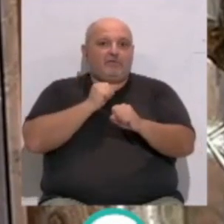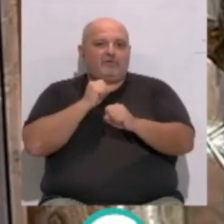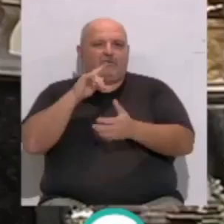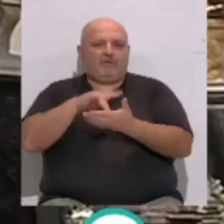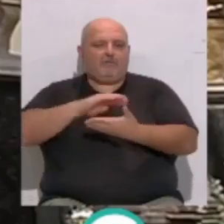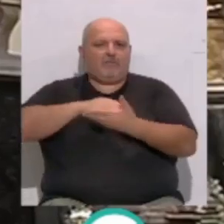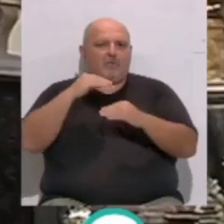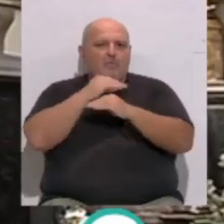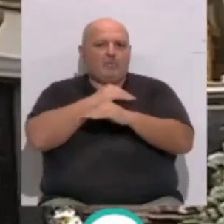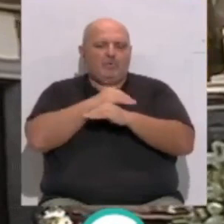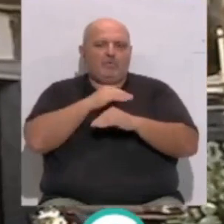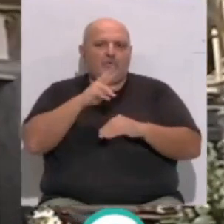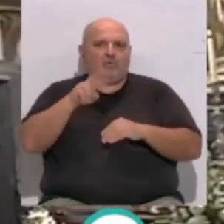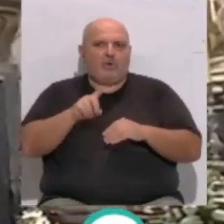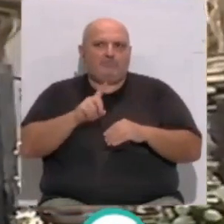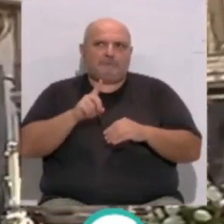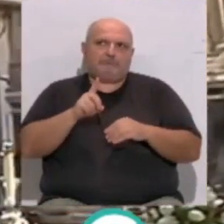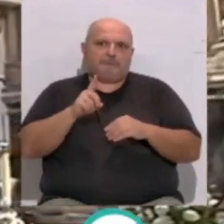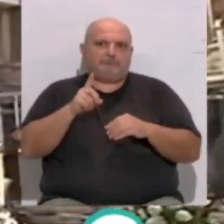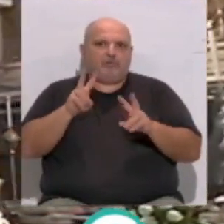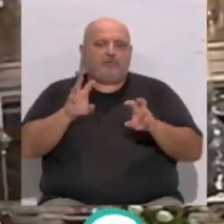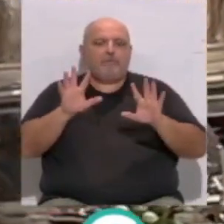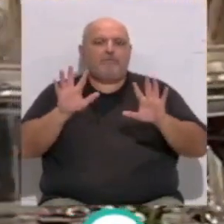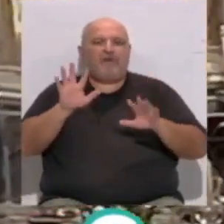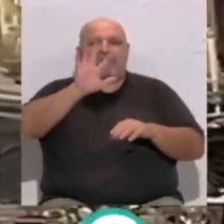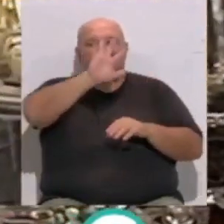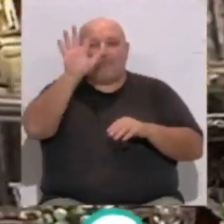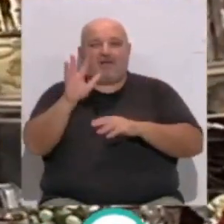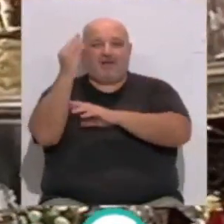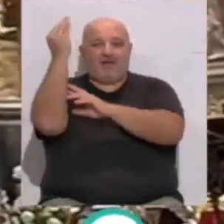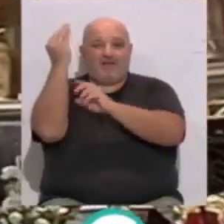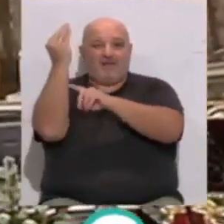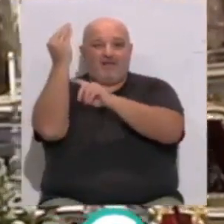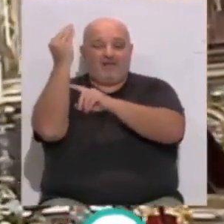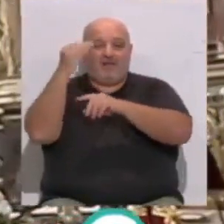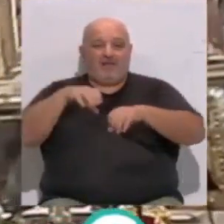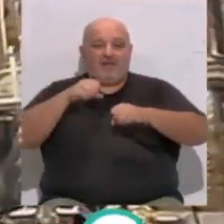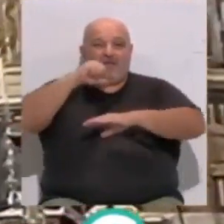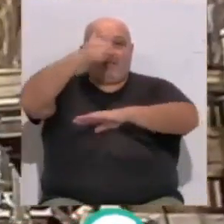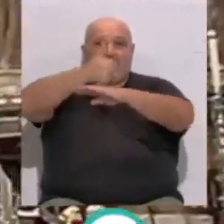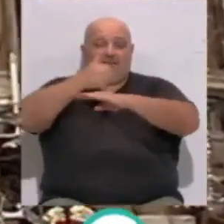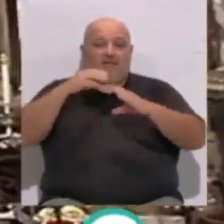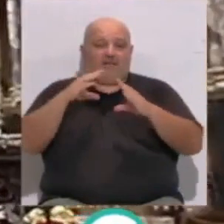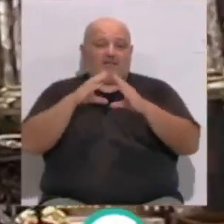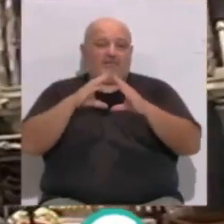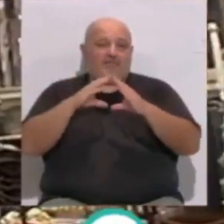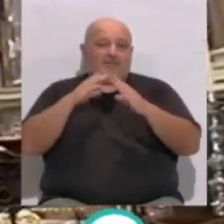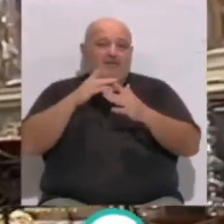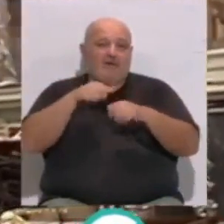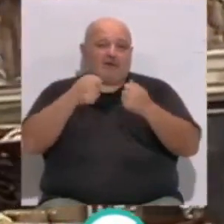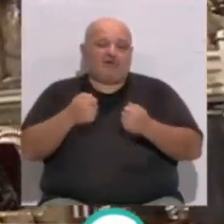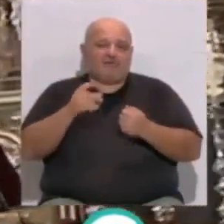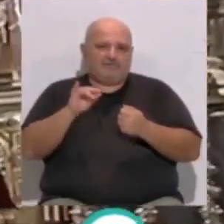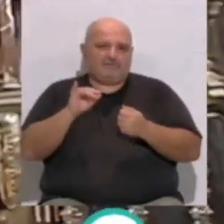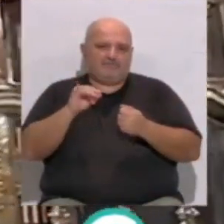en el mes de octubre no es noticia. Pero si la imagen que lo hace es la que preside el altar de la parroquia del Rosario, sí lo